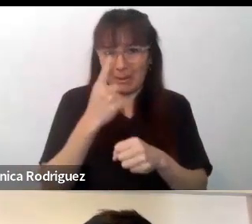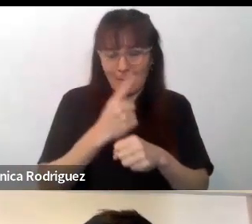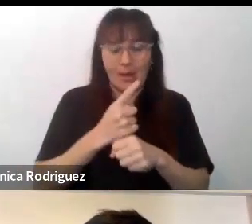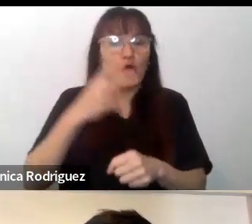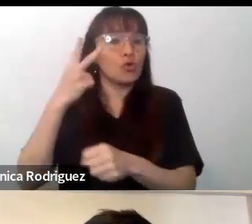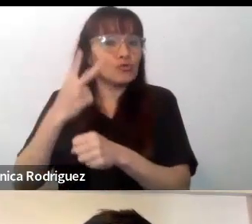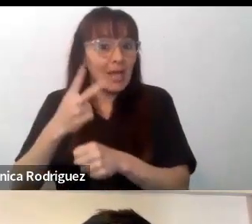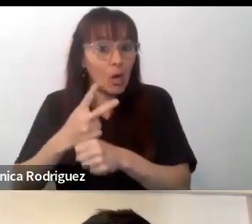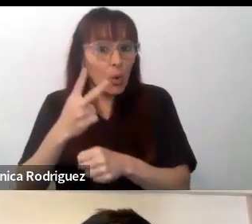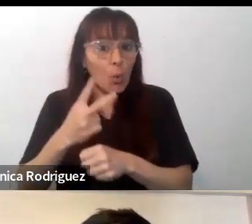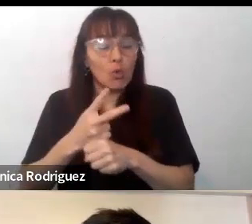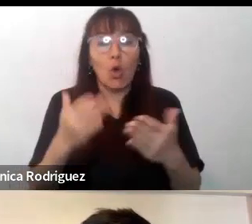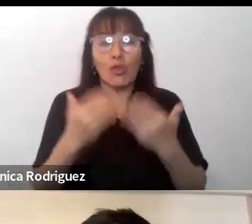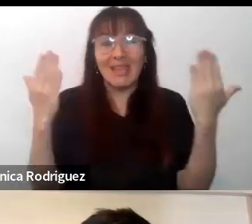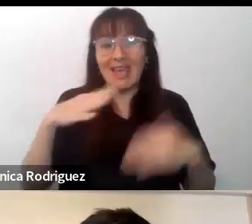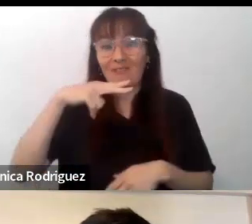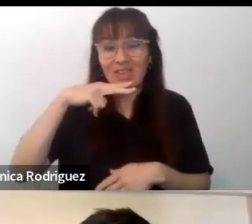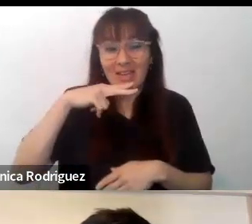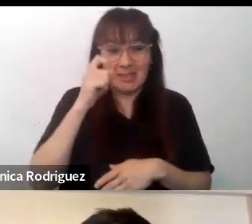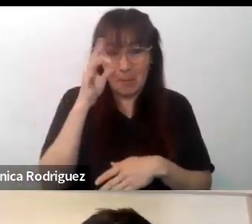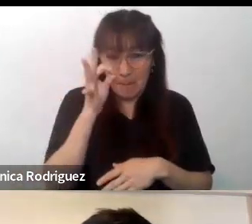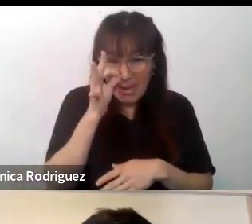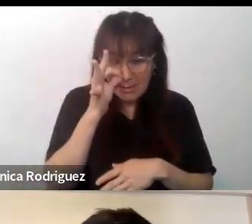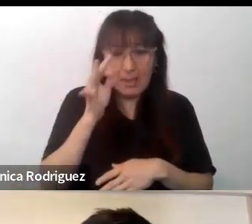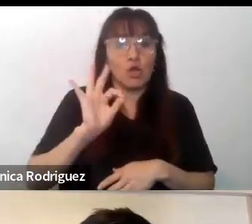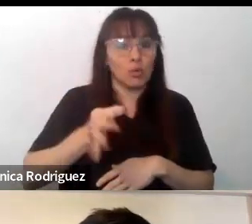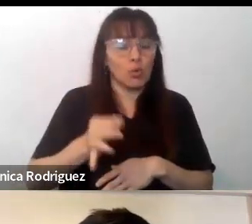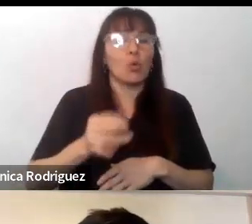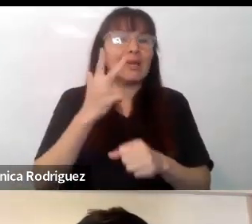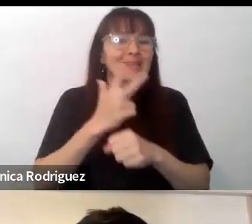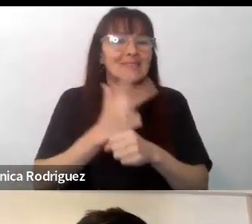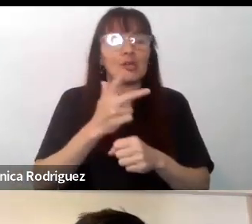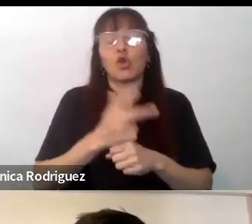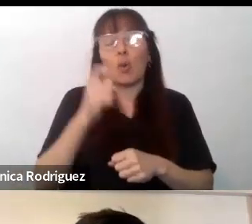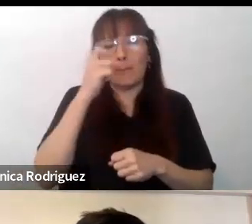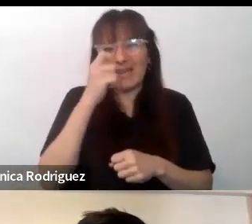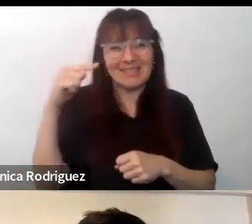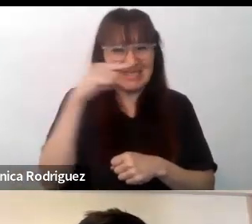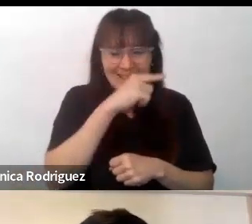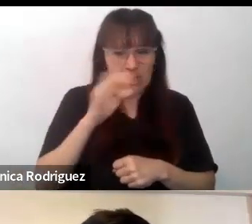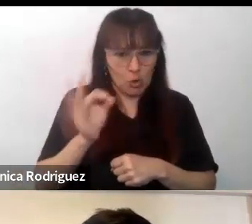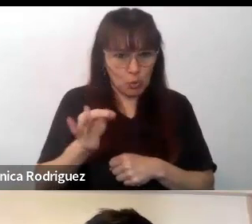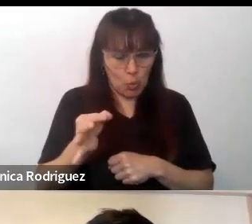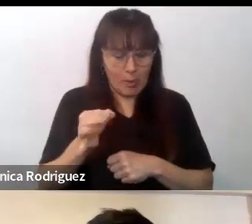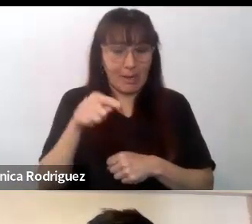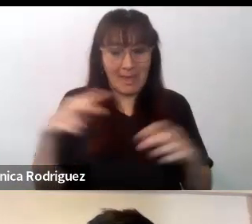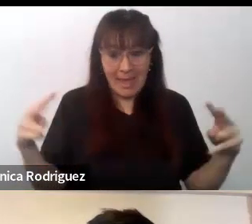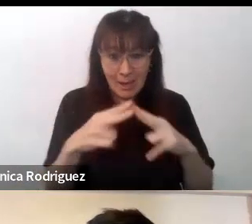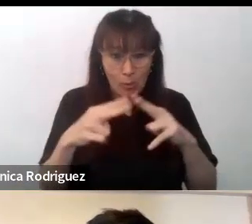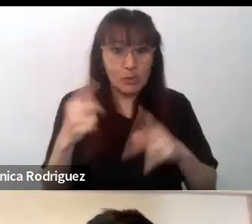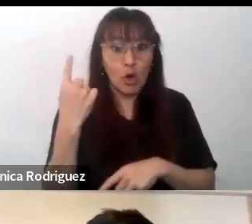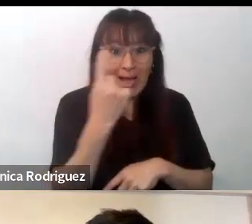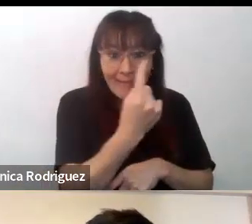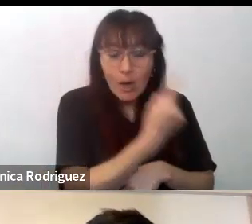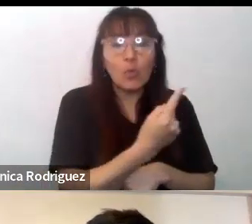será el día viernes 20 de octubre y el tercero el viernes 27. En cada uno de estos encuentros vamos a